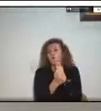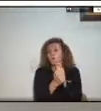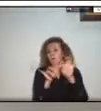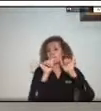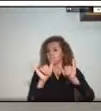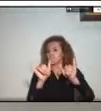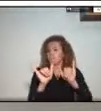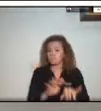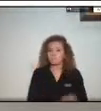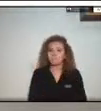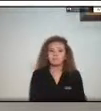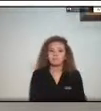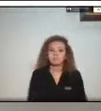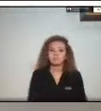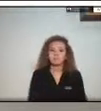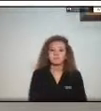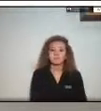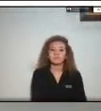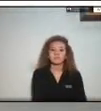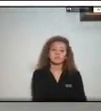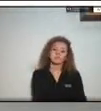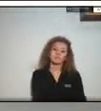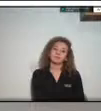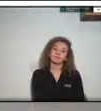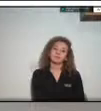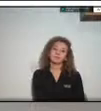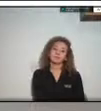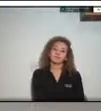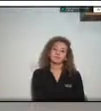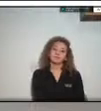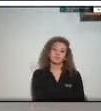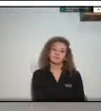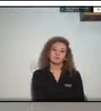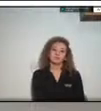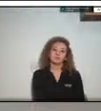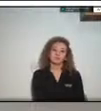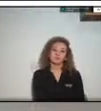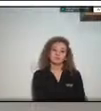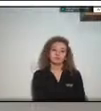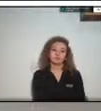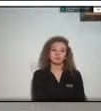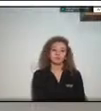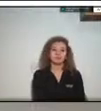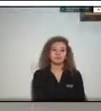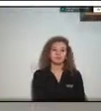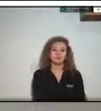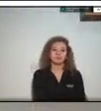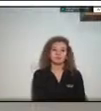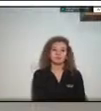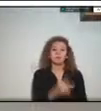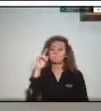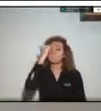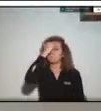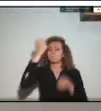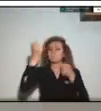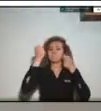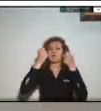realmente nosotros nuestra estrategia está enfocada en prevenir el riesgo y